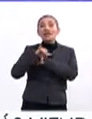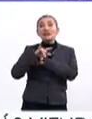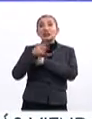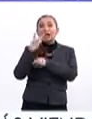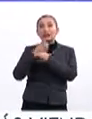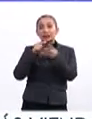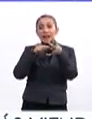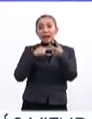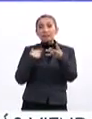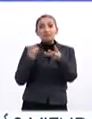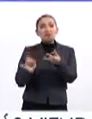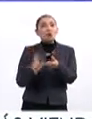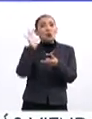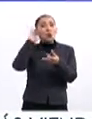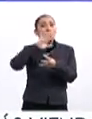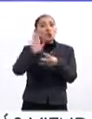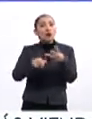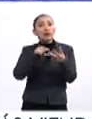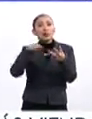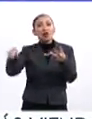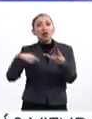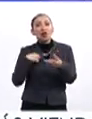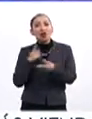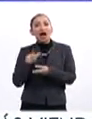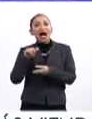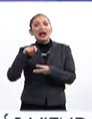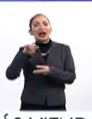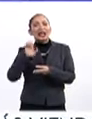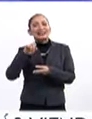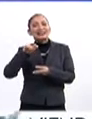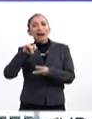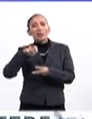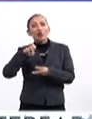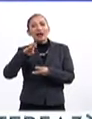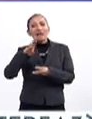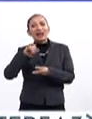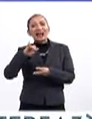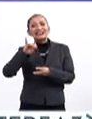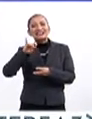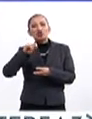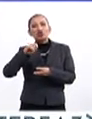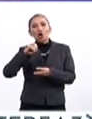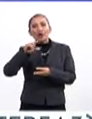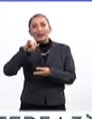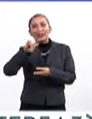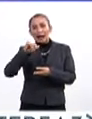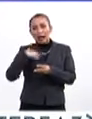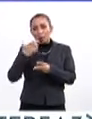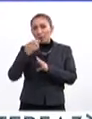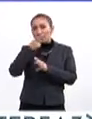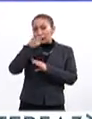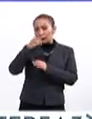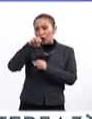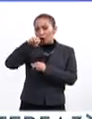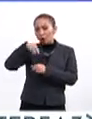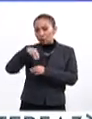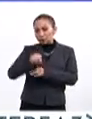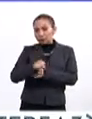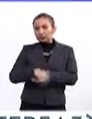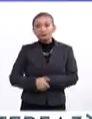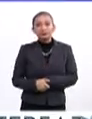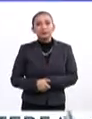es la tercera causa de muerte provocada por el parásito entamoeba histolítica, de acuerdo con datos de la Organización Mundial de la Salud.